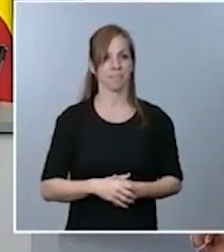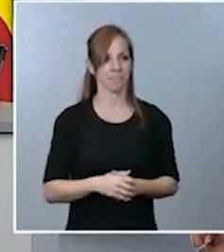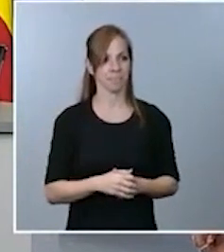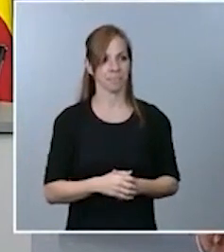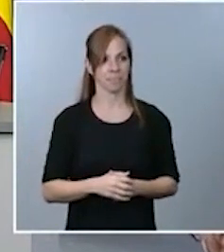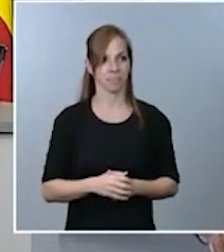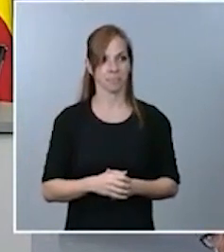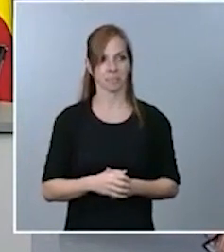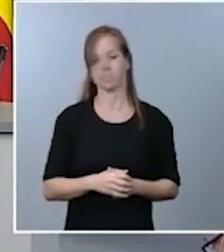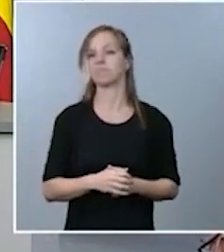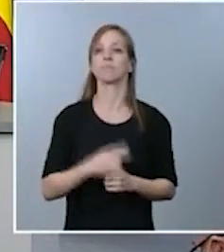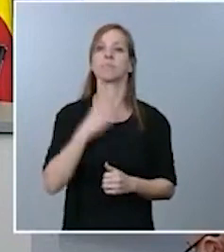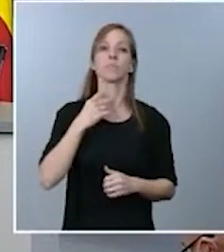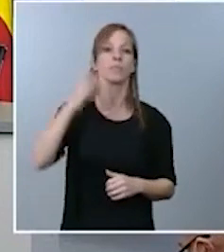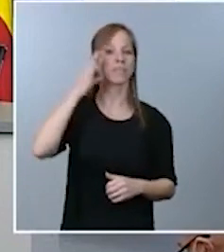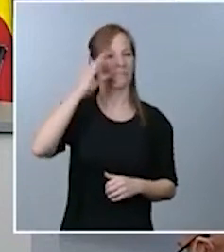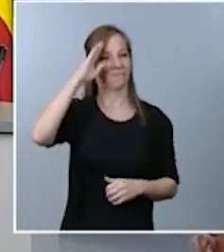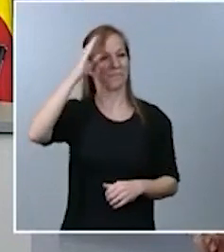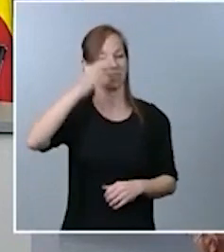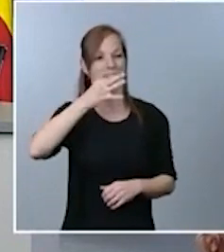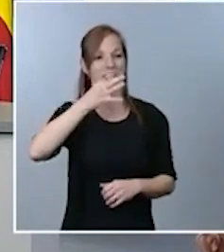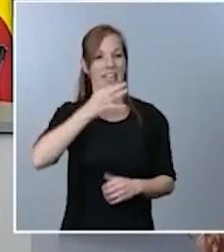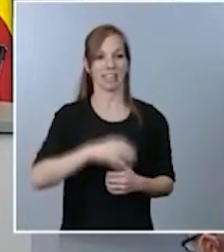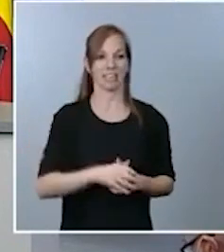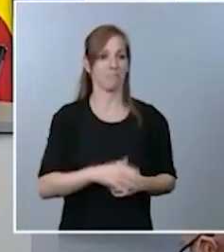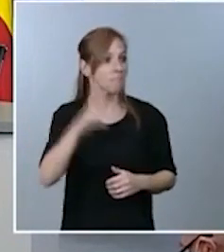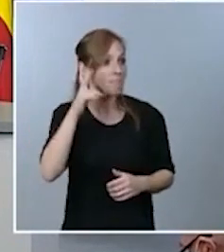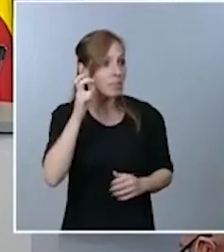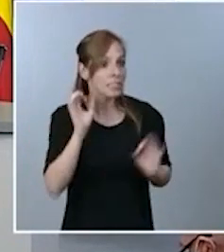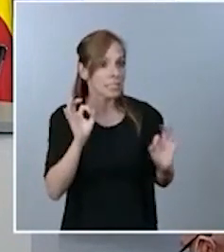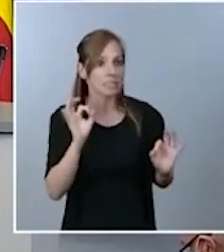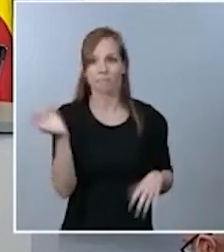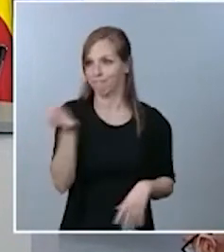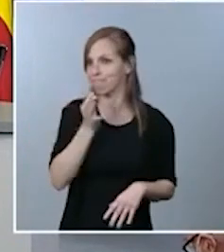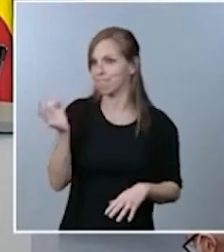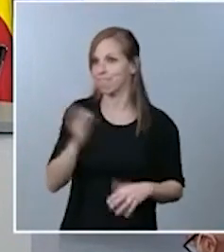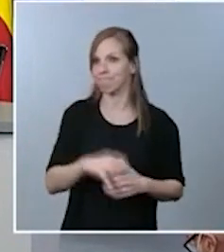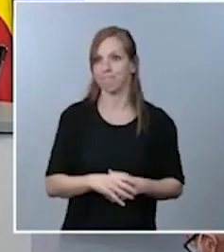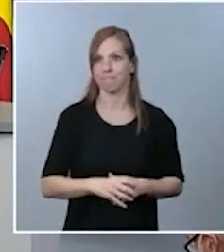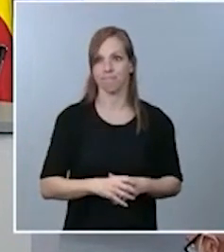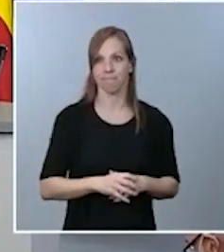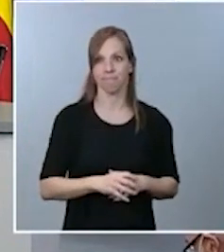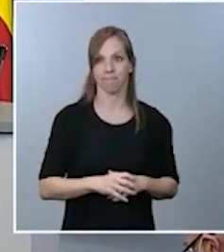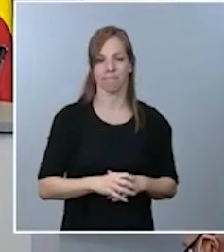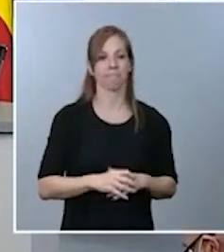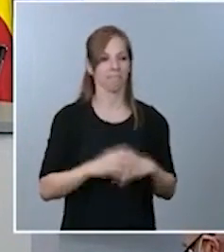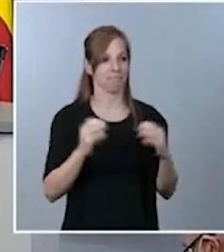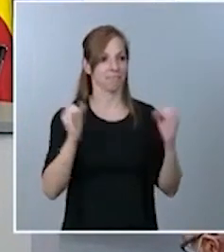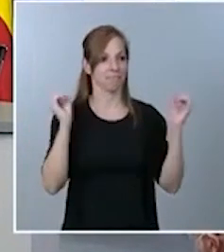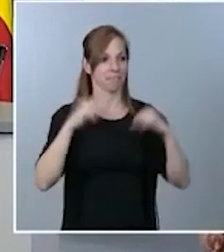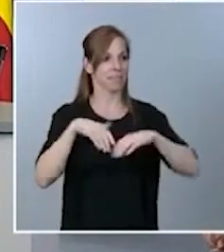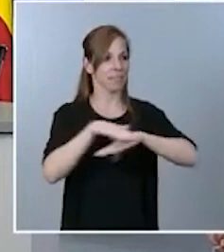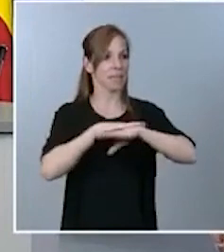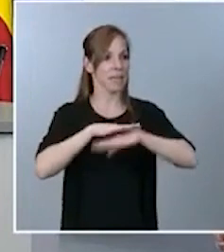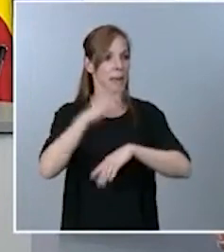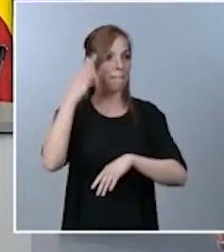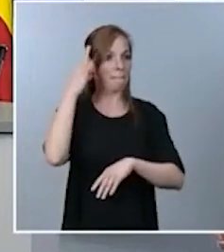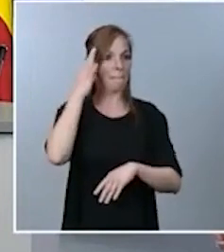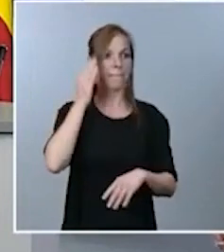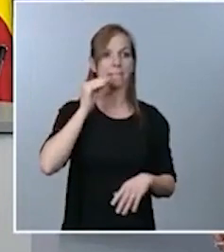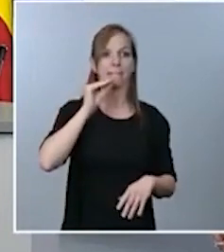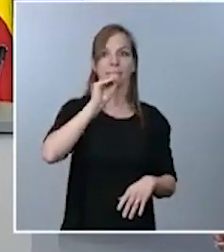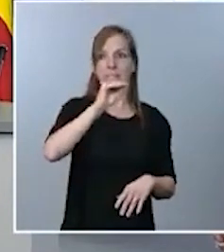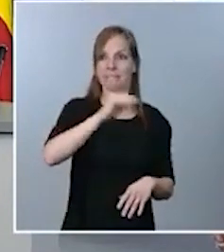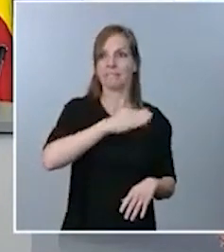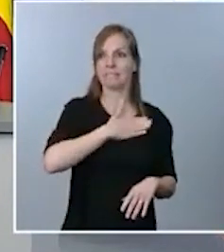Hola, buenas tardes. ¿Me oyen, no? Perfectamente. Vale, ministra, quería... Me aclarar, entonces,